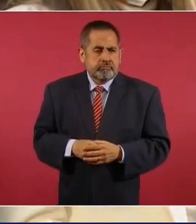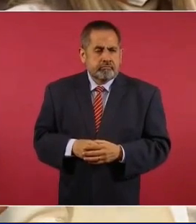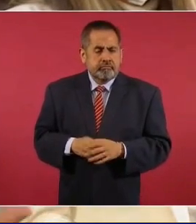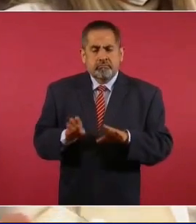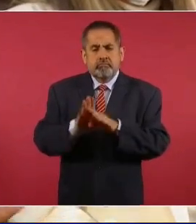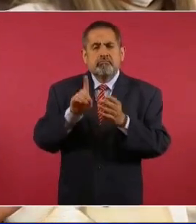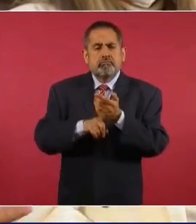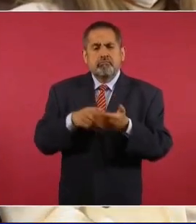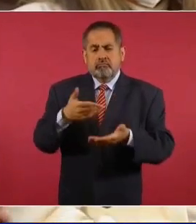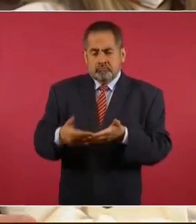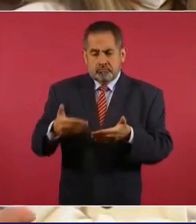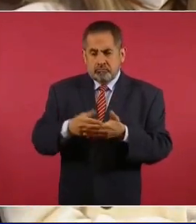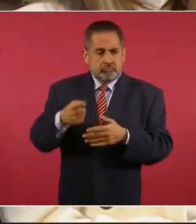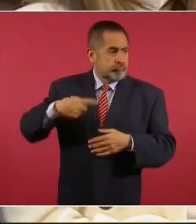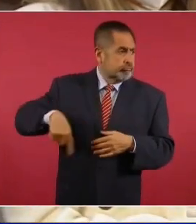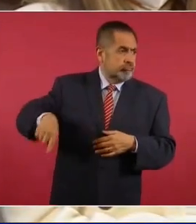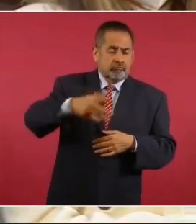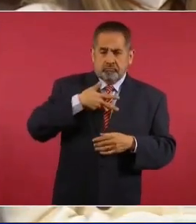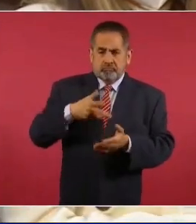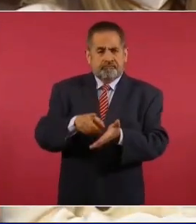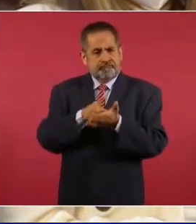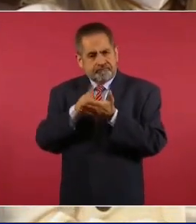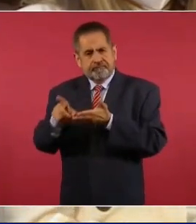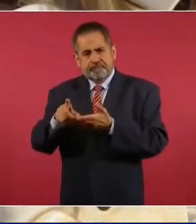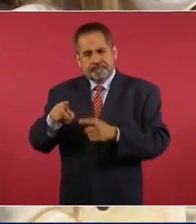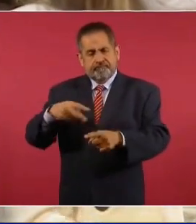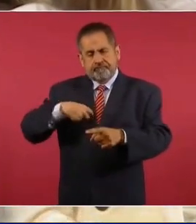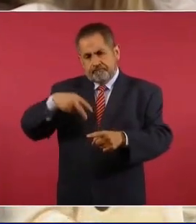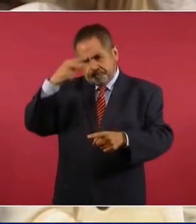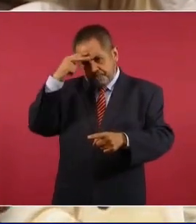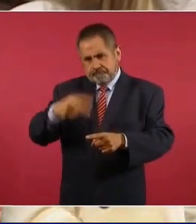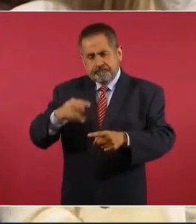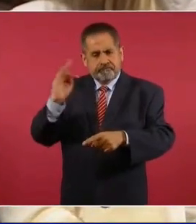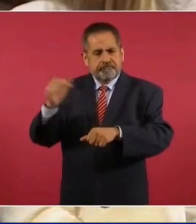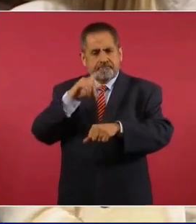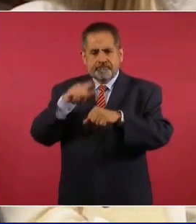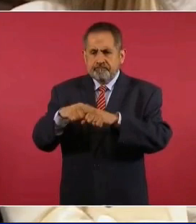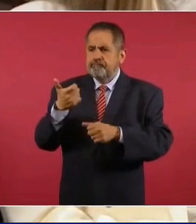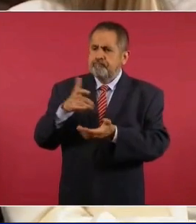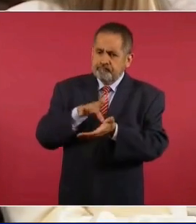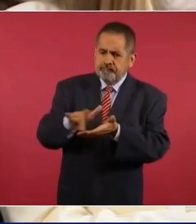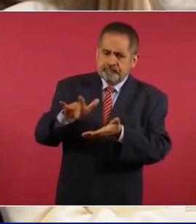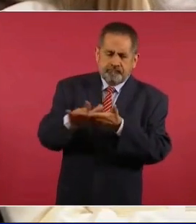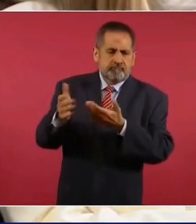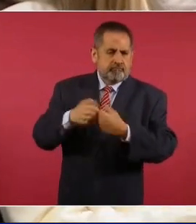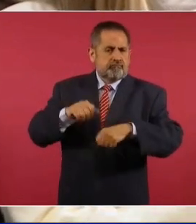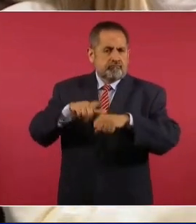dado que ahora es derecho de todos los mexicanos desde la instancia federal recibir un apoyo social,